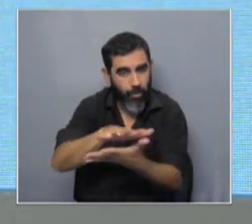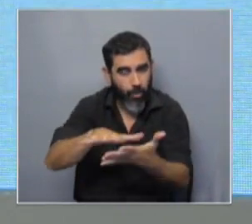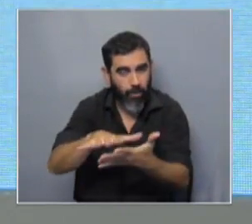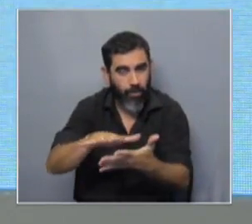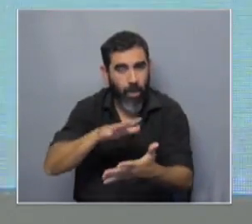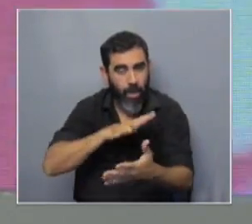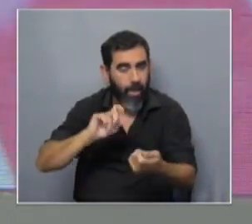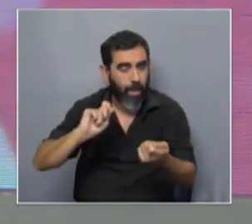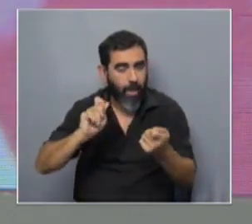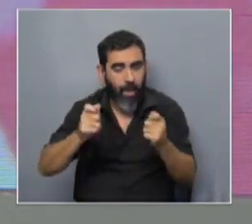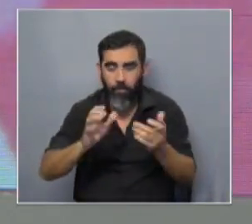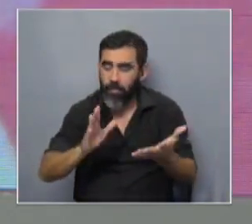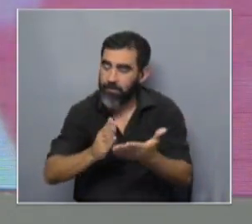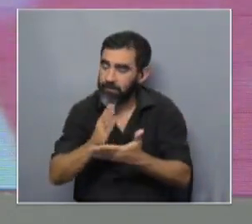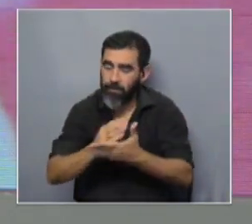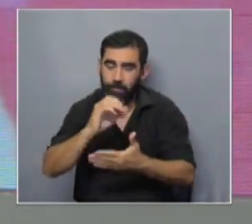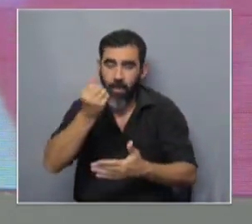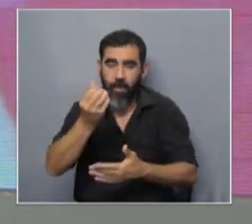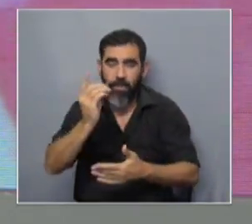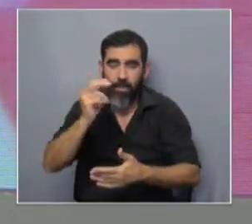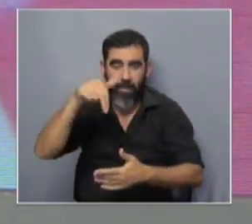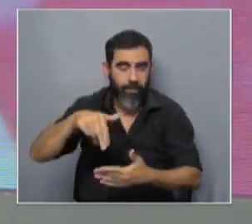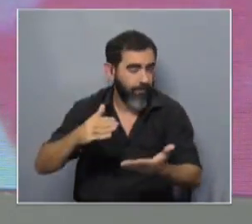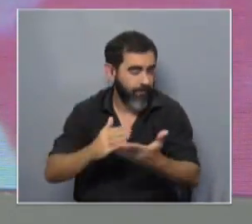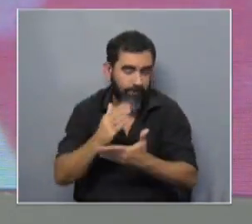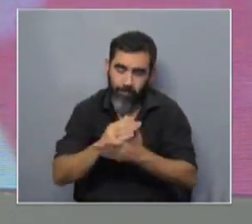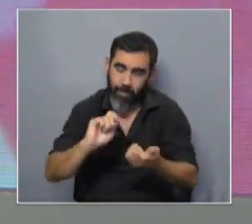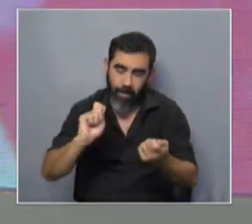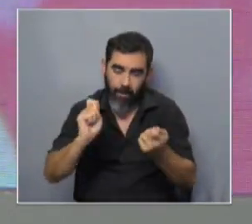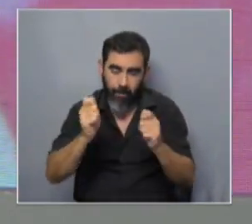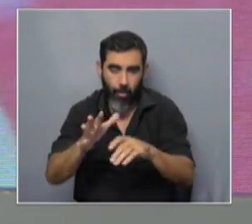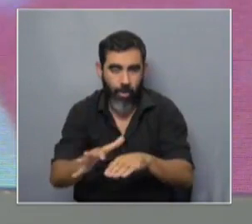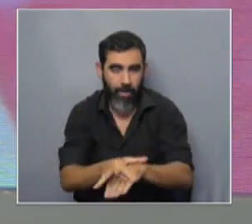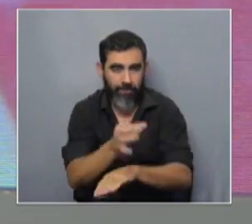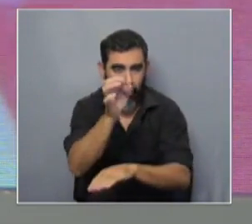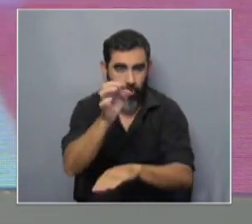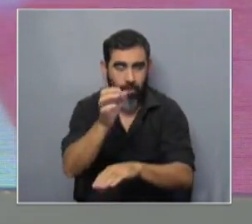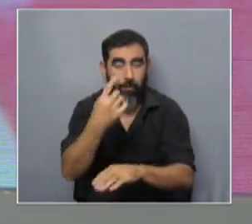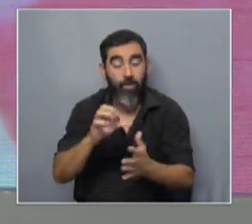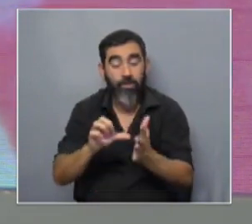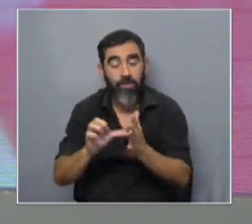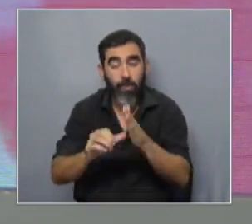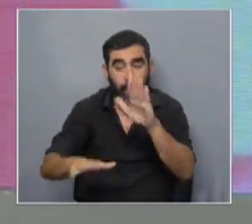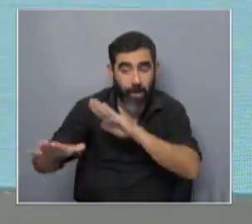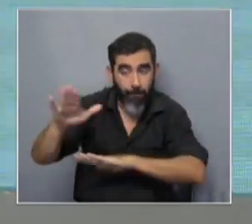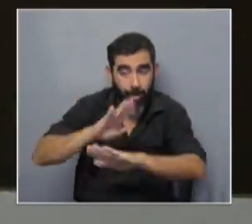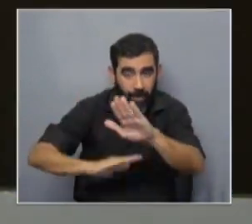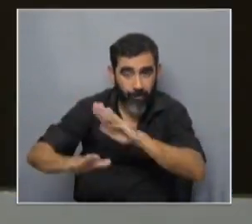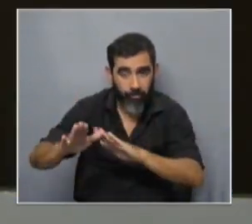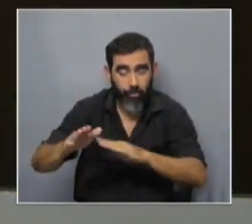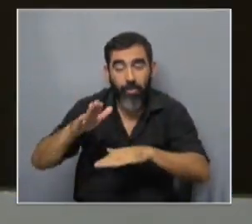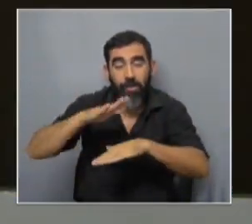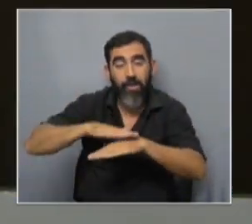cambios están ocurriendo en nuestro ADN continuamente, en muchas células de nuestro organismo y los sistemas de reparación son